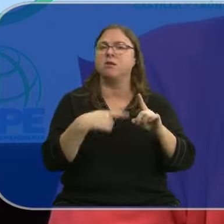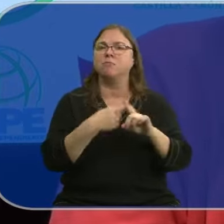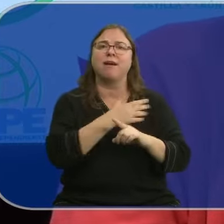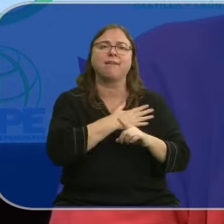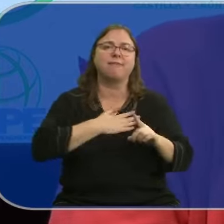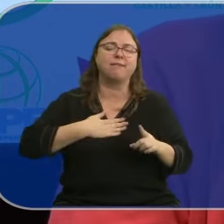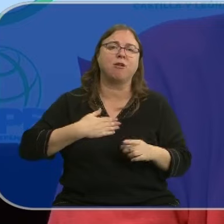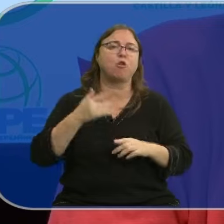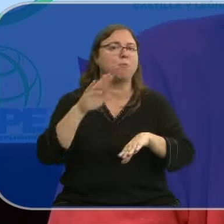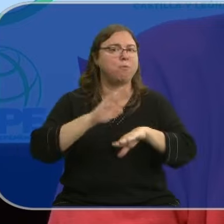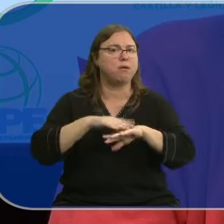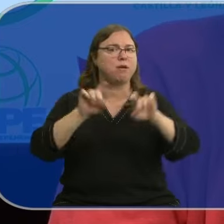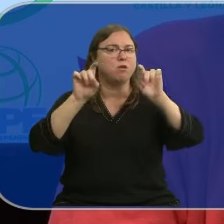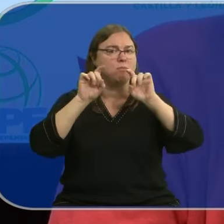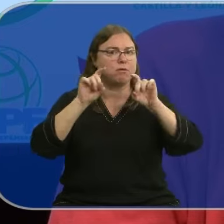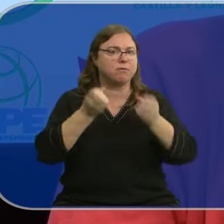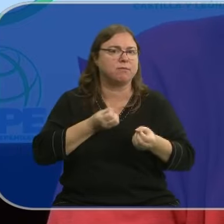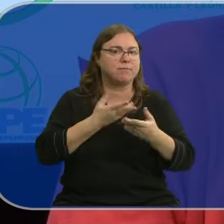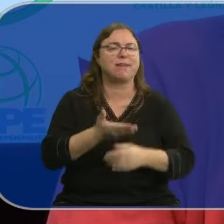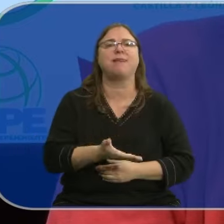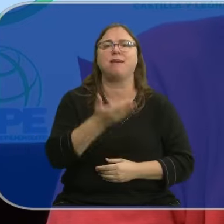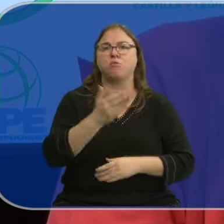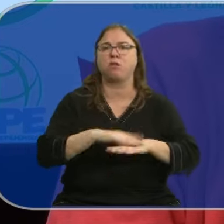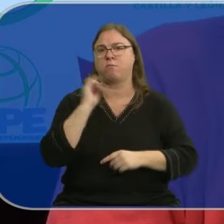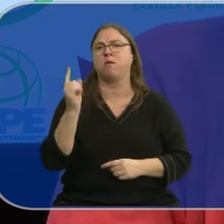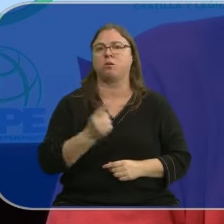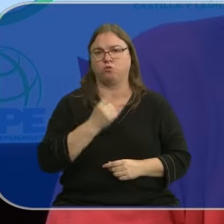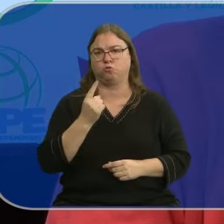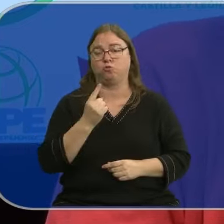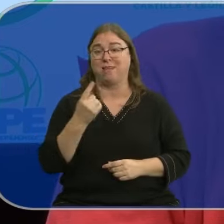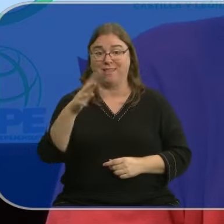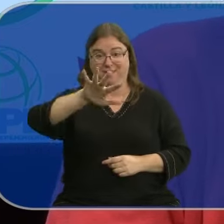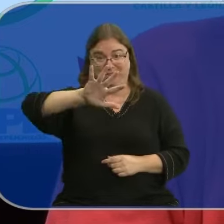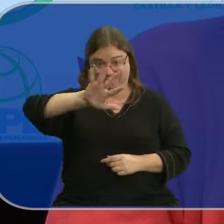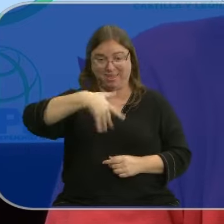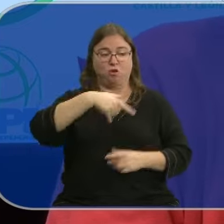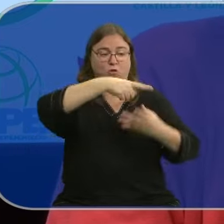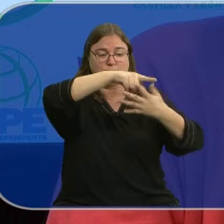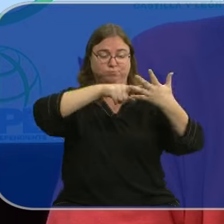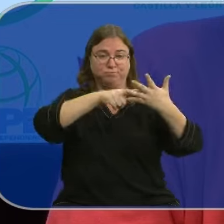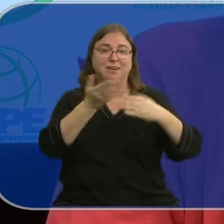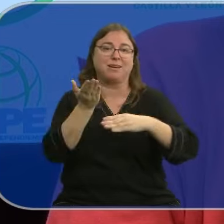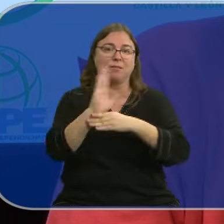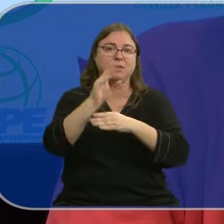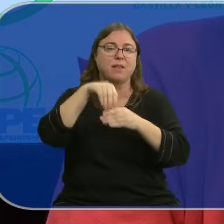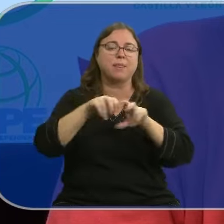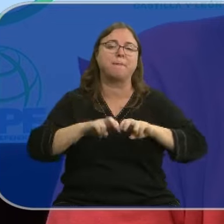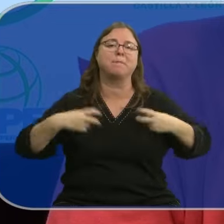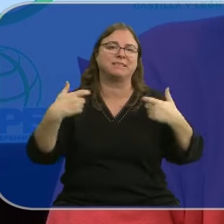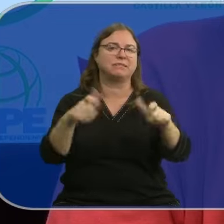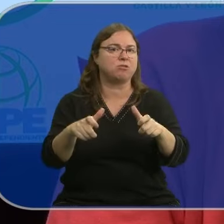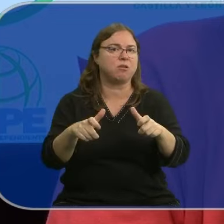queriendo trasladar al profesorado la importancia que tiene para nosotros, para las cinco organizaciones sindicales con representación en mesa